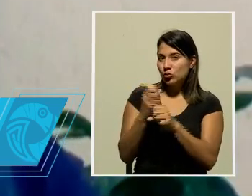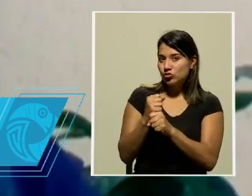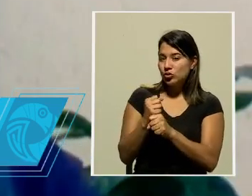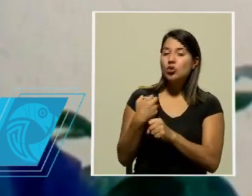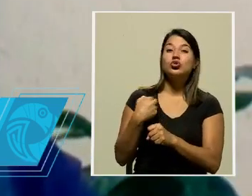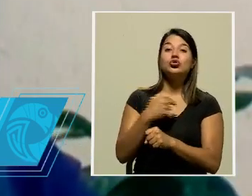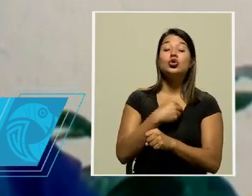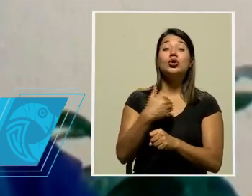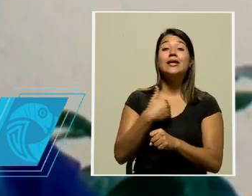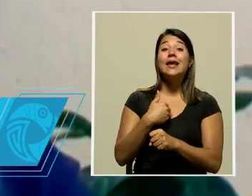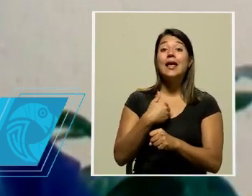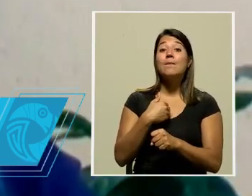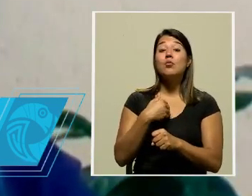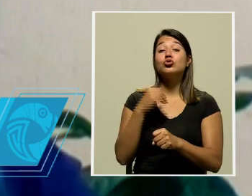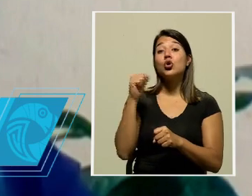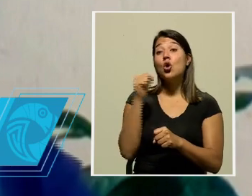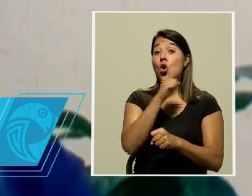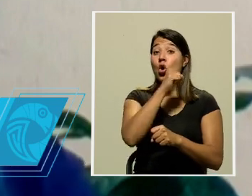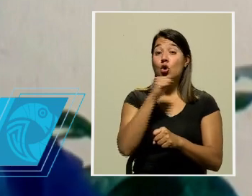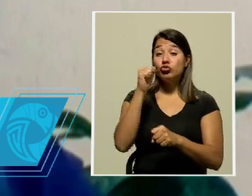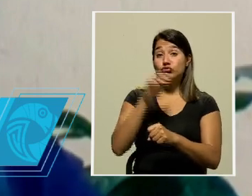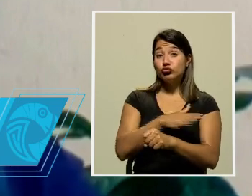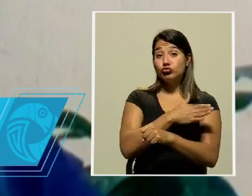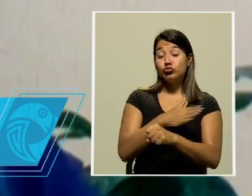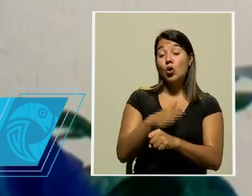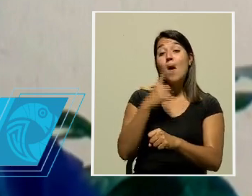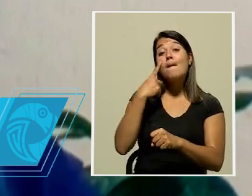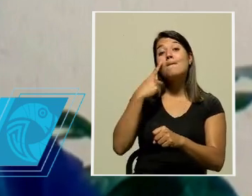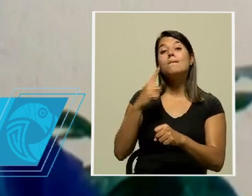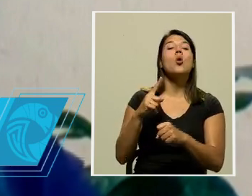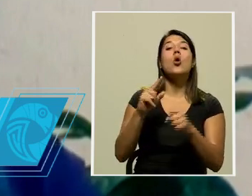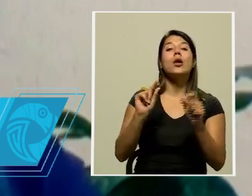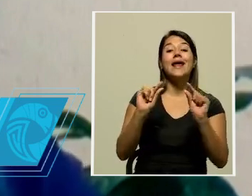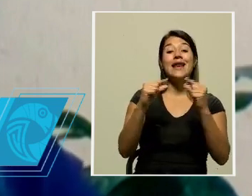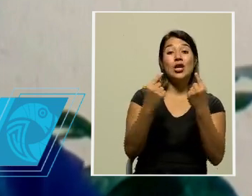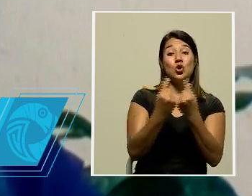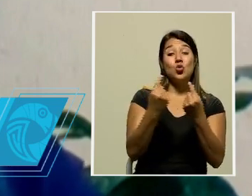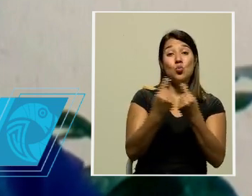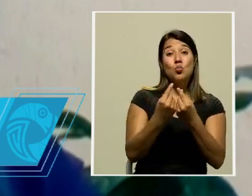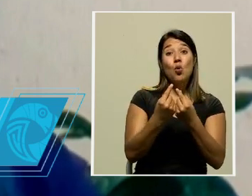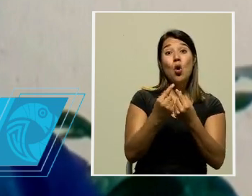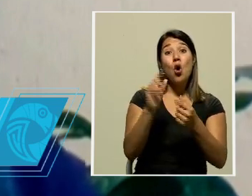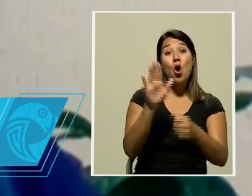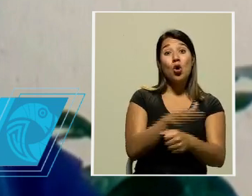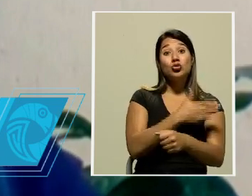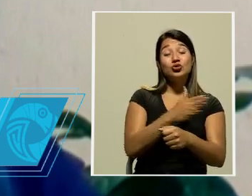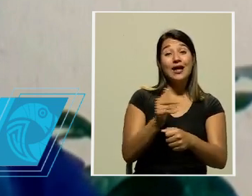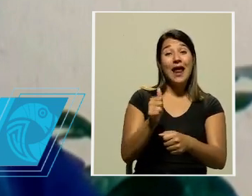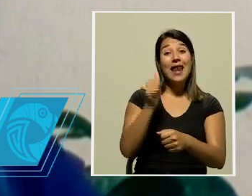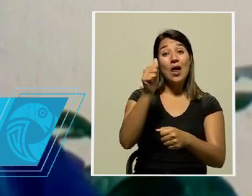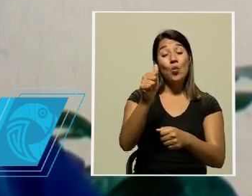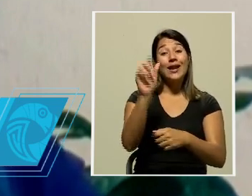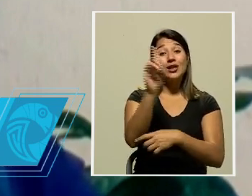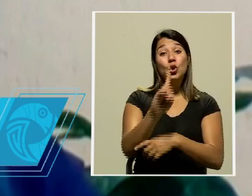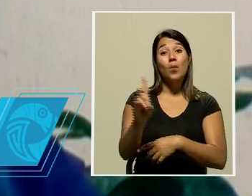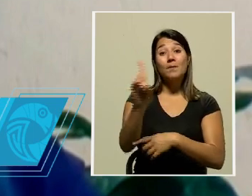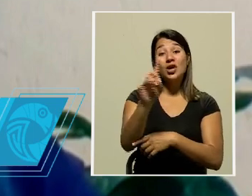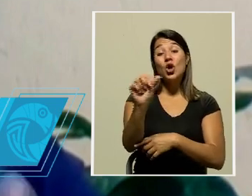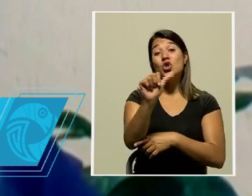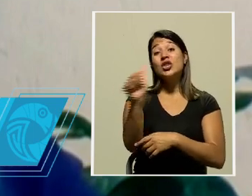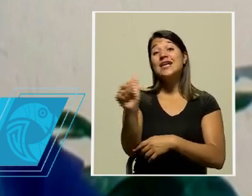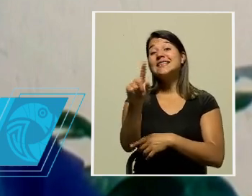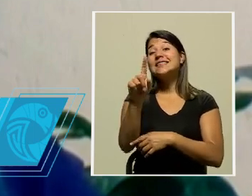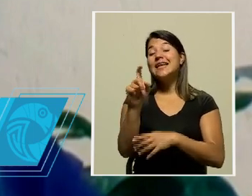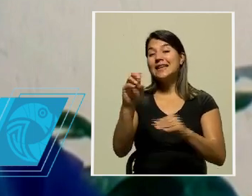tenemos conciertos virtuales a cargo de la banda de conciertos de Alacuela este domingo a partir de las 10.30 de la mañana